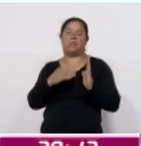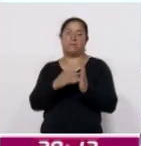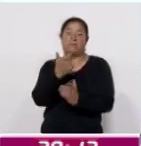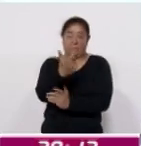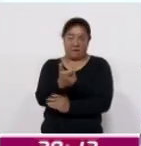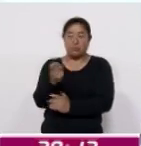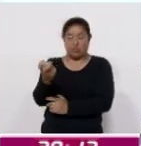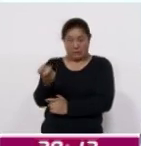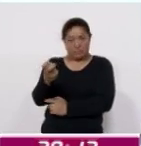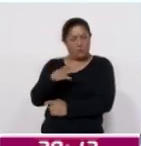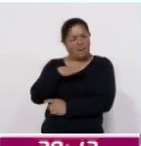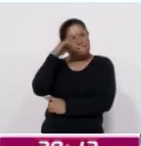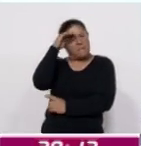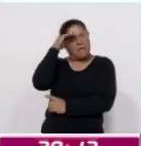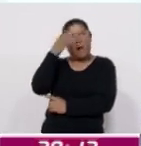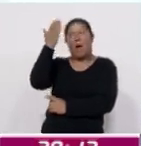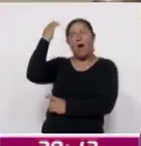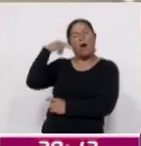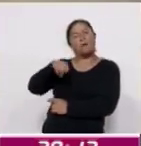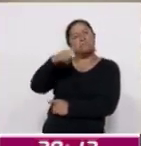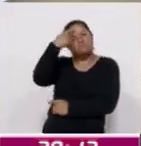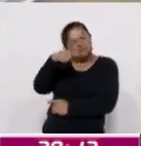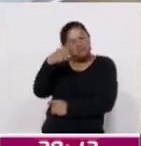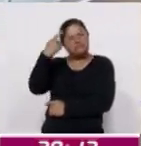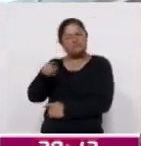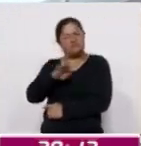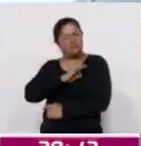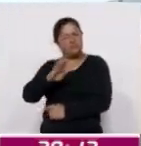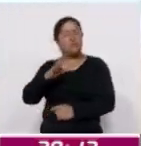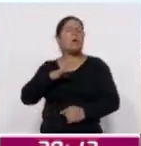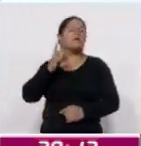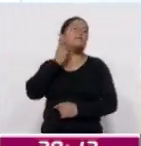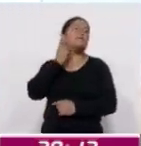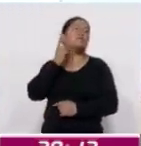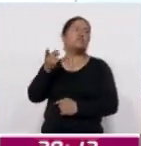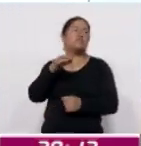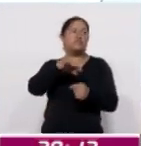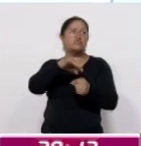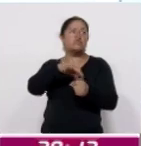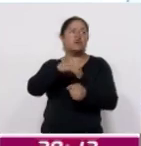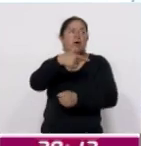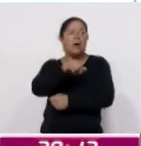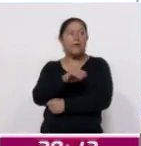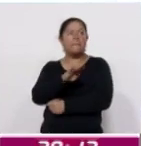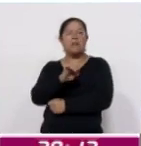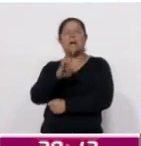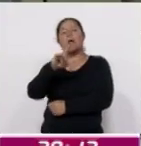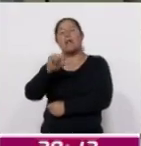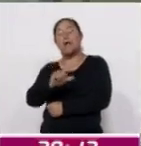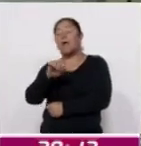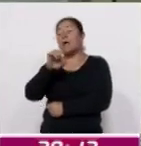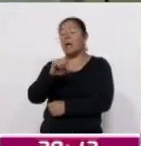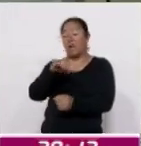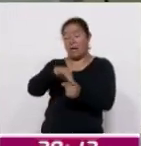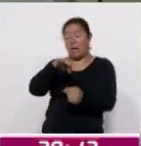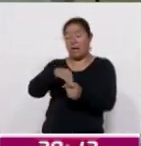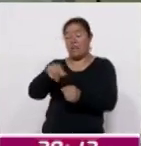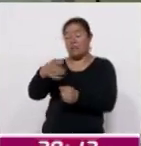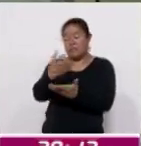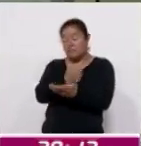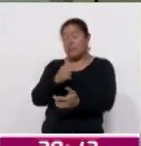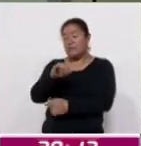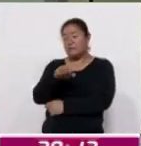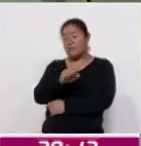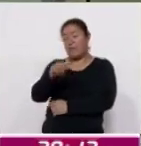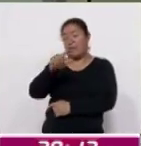adecuación, pensada inicialmente para facilitar el acceso de la diputada electa Garriela Hernández Islas, es el primer paso de una serie de mejoras